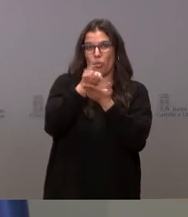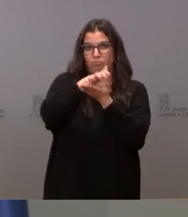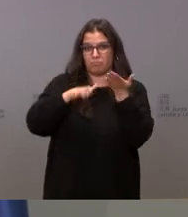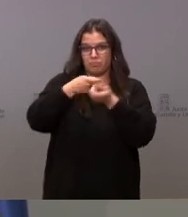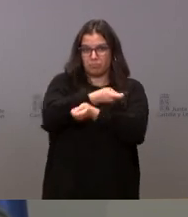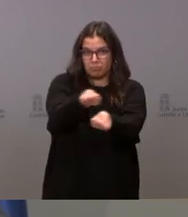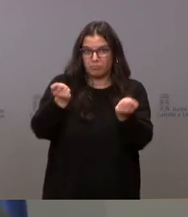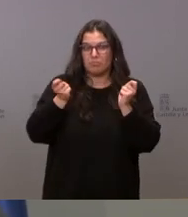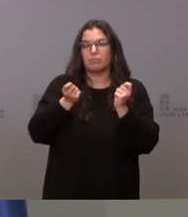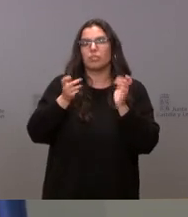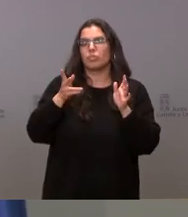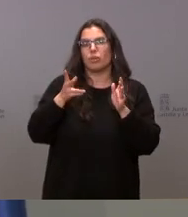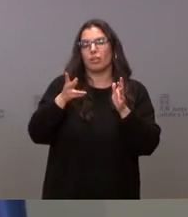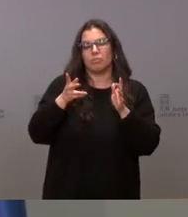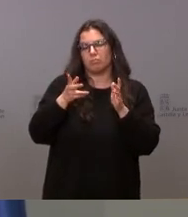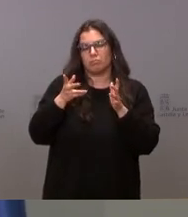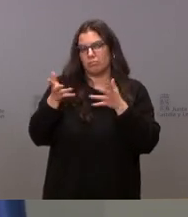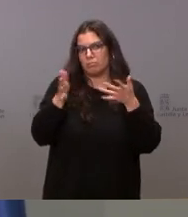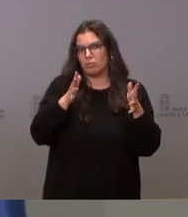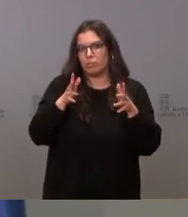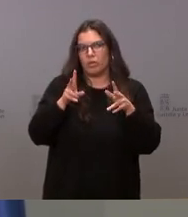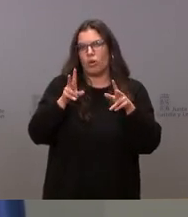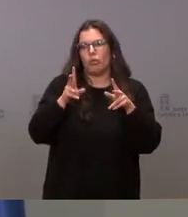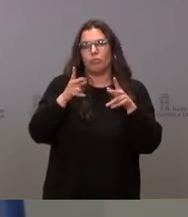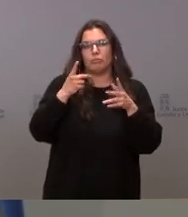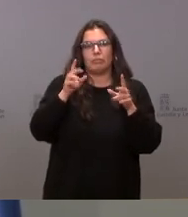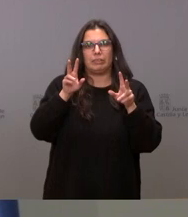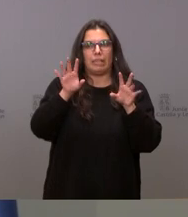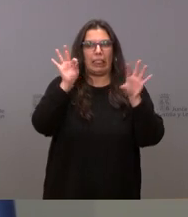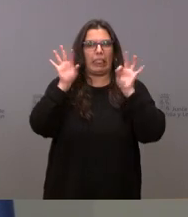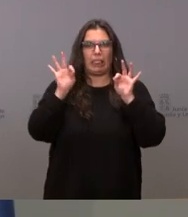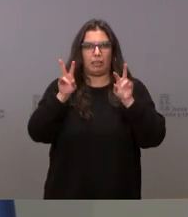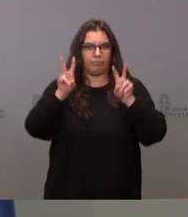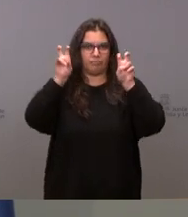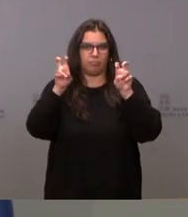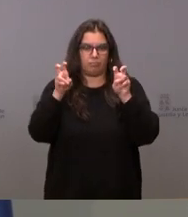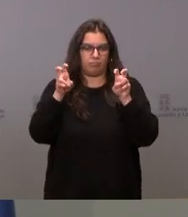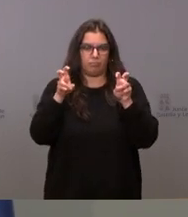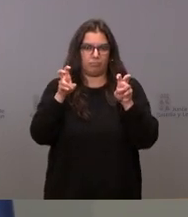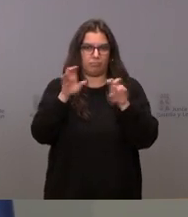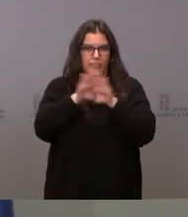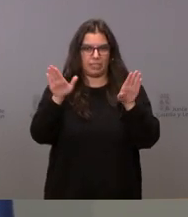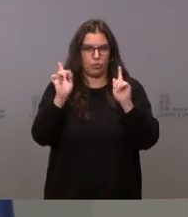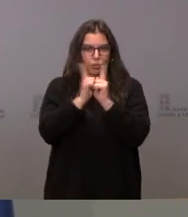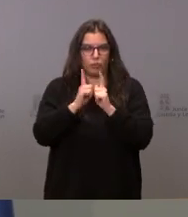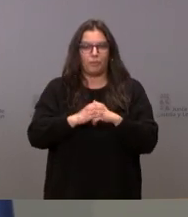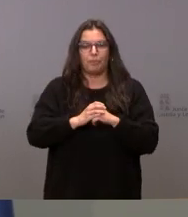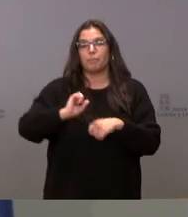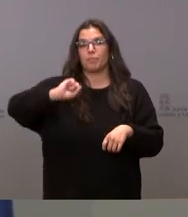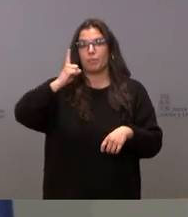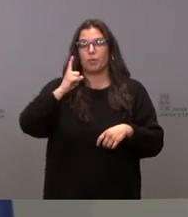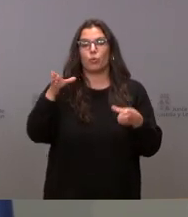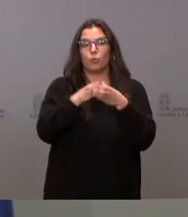leer prácticamente los titulares. En primer lugar, la Junta autoriza